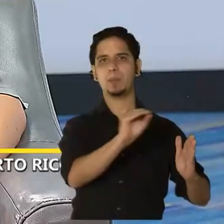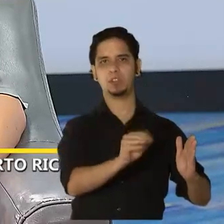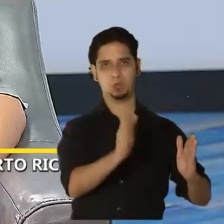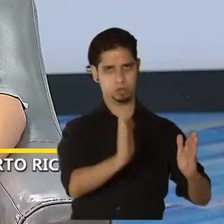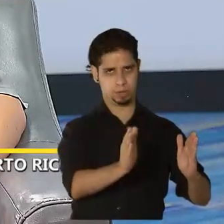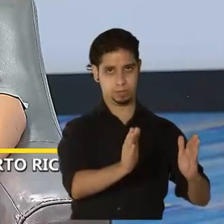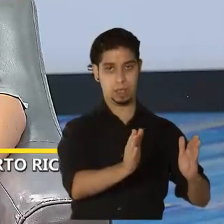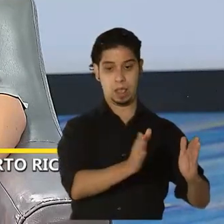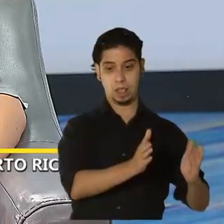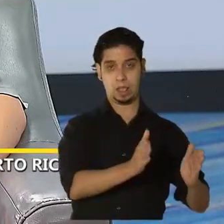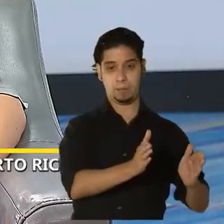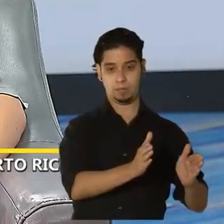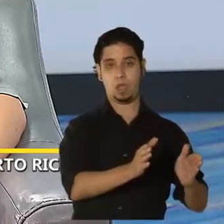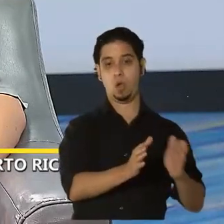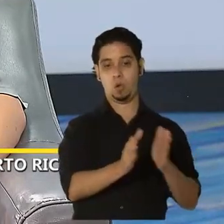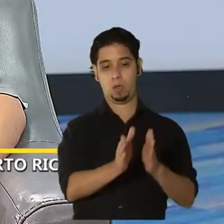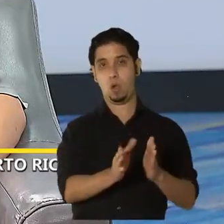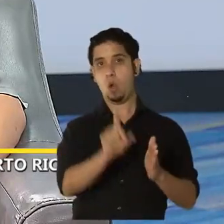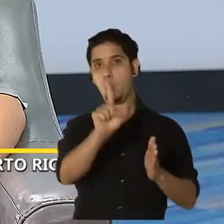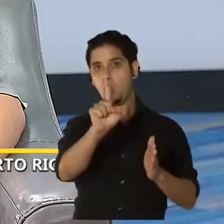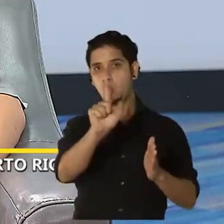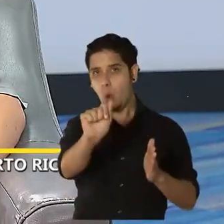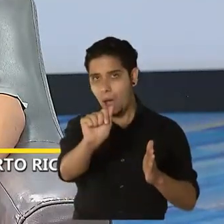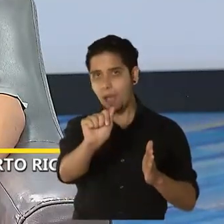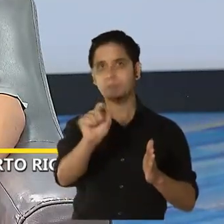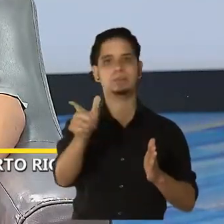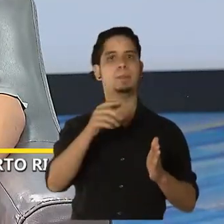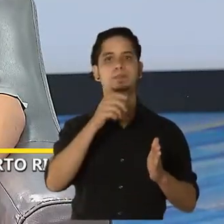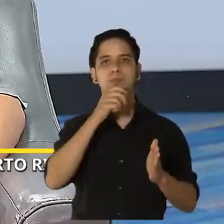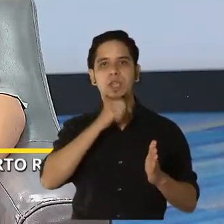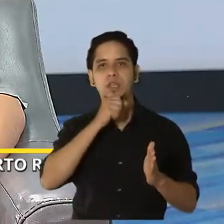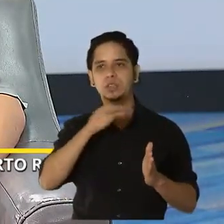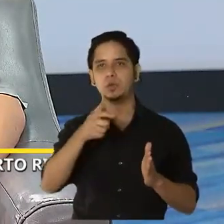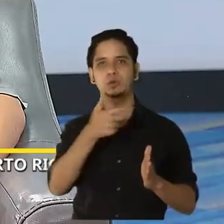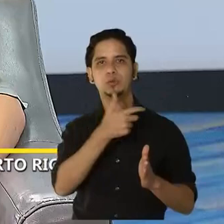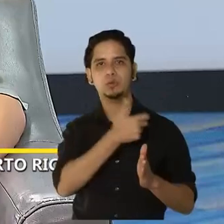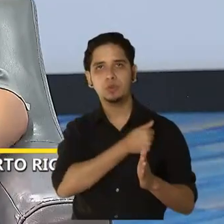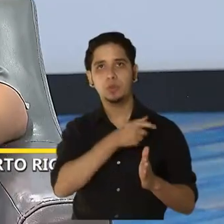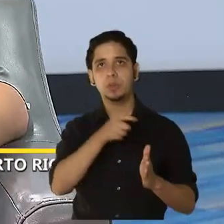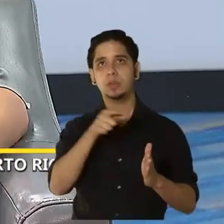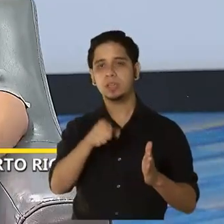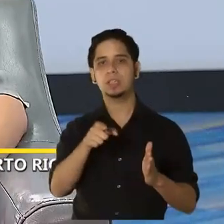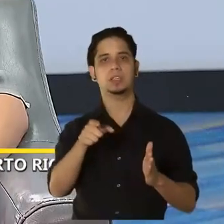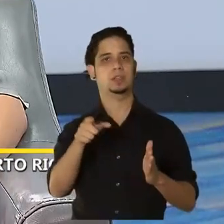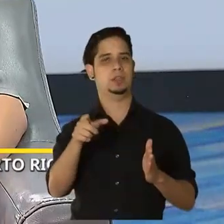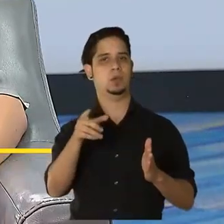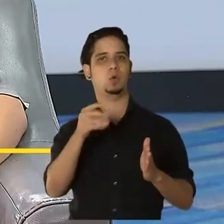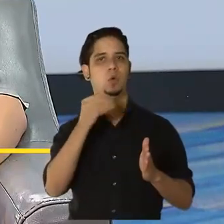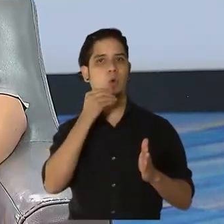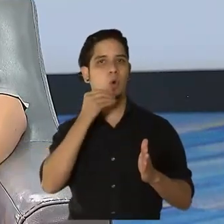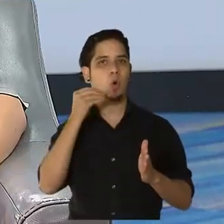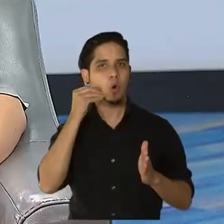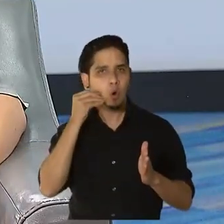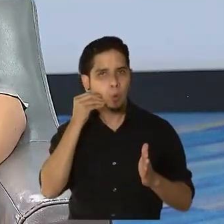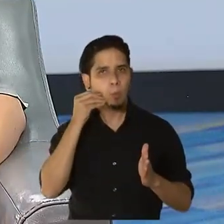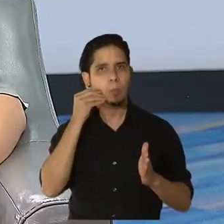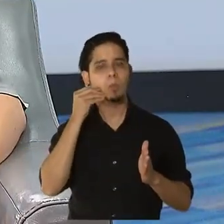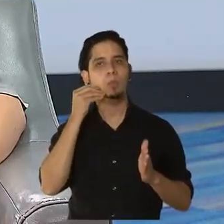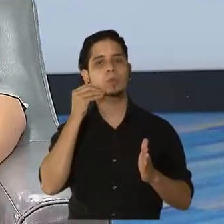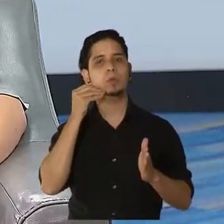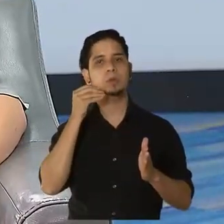la otra fase de la 1A, que eran los asilos y los hogares de discapacidad, básicamente